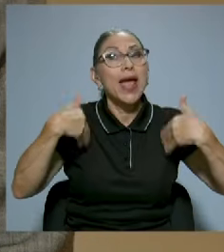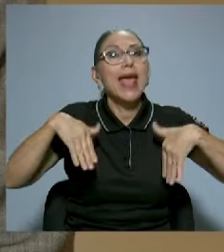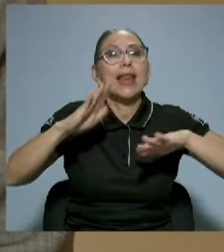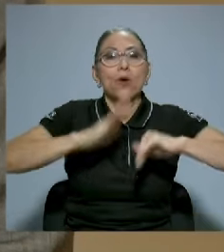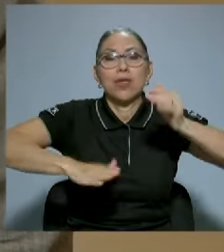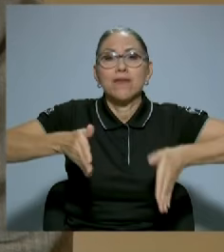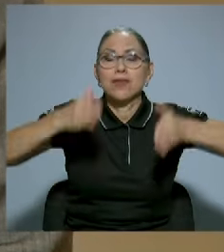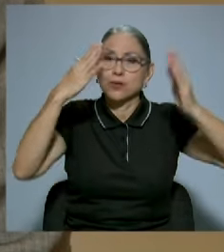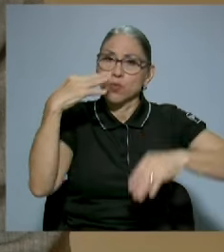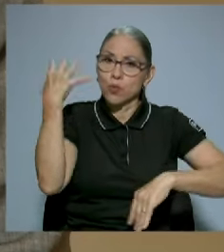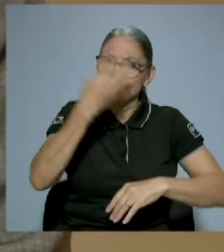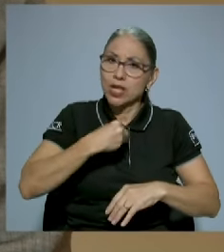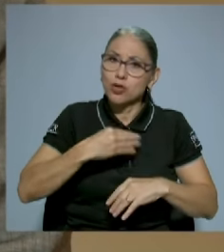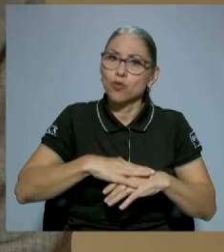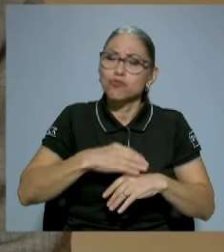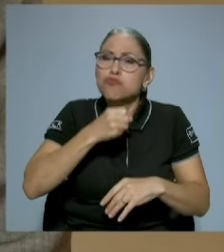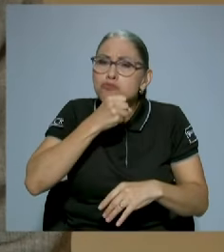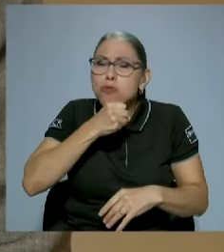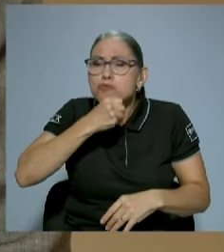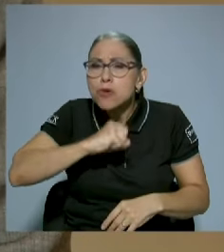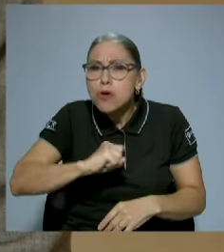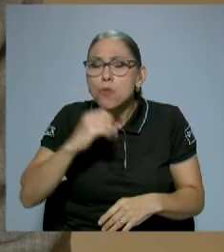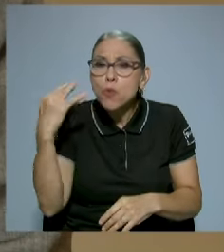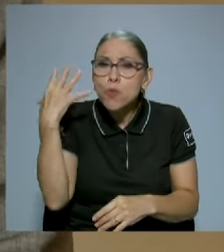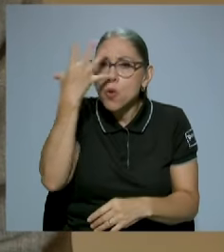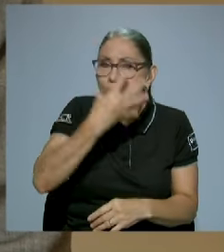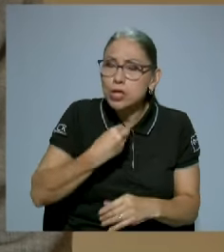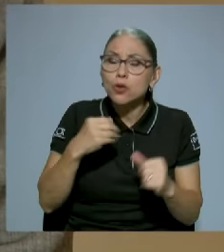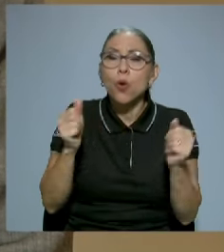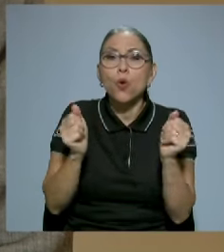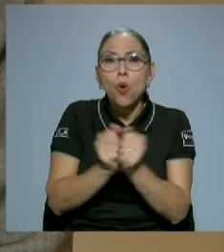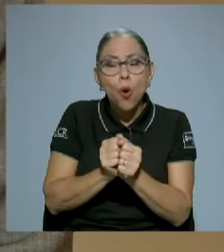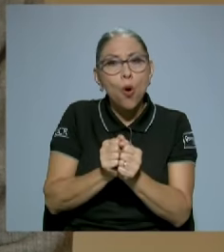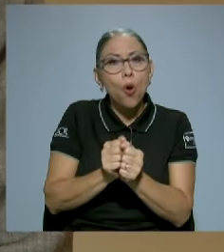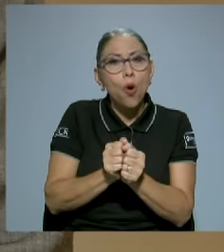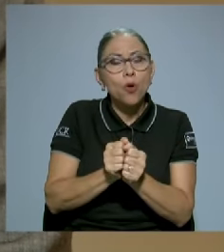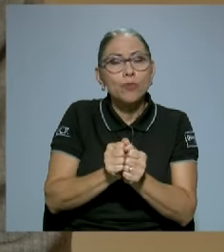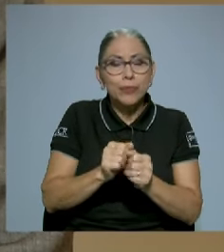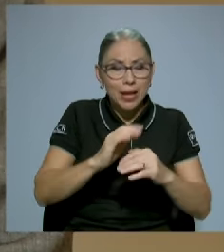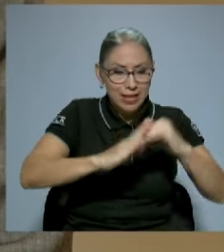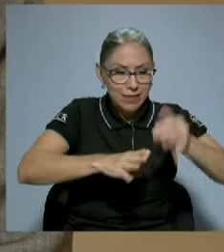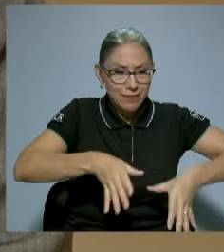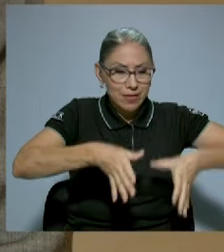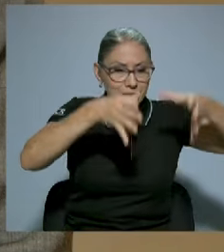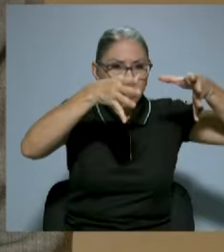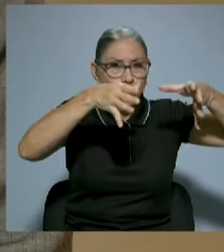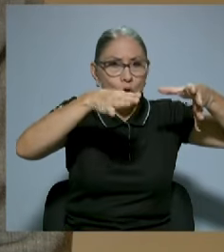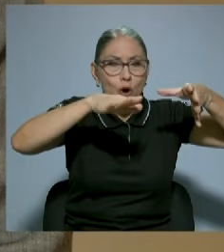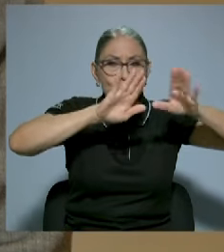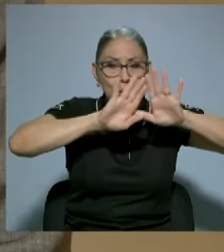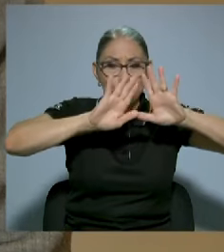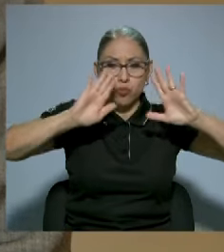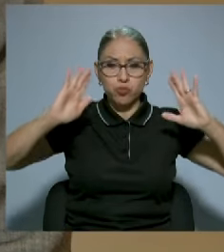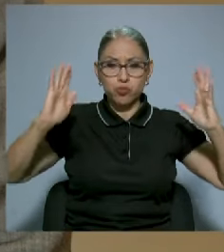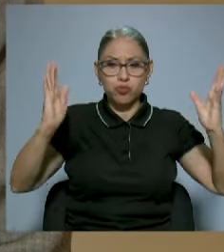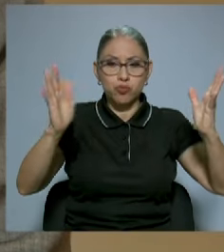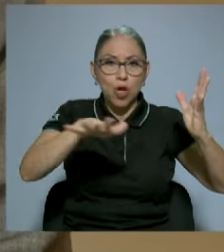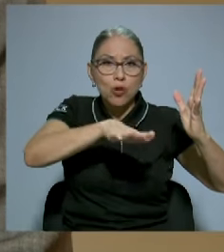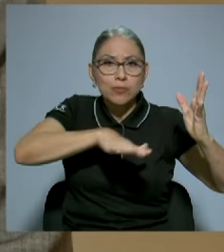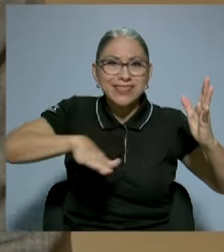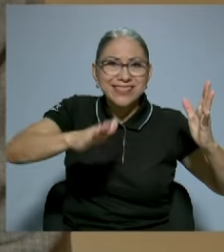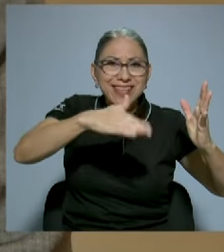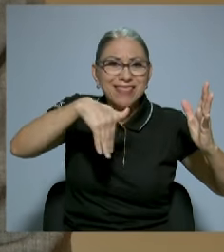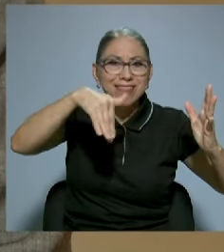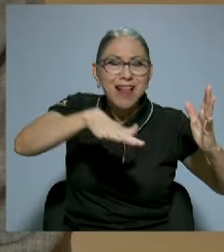bonito, viejo, antiguo, muy bonito, con una gran plaza central. Y tenía unas